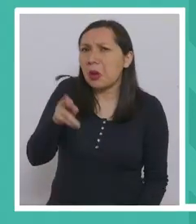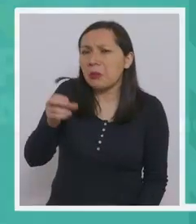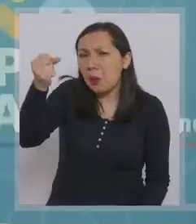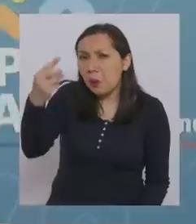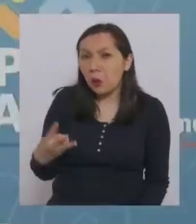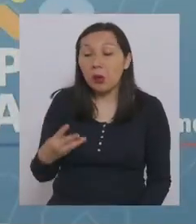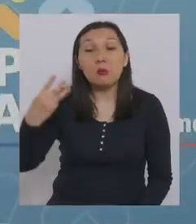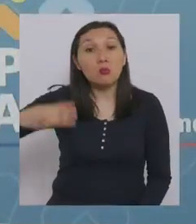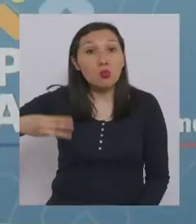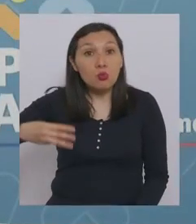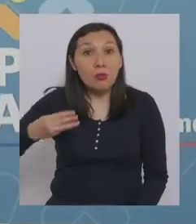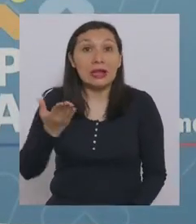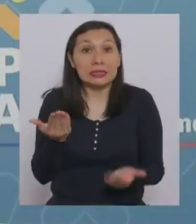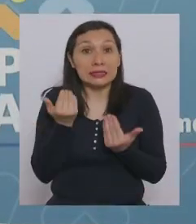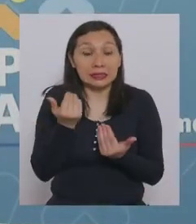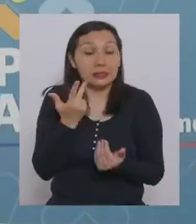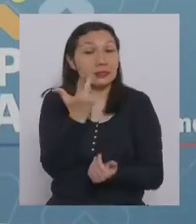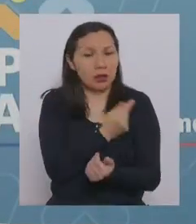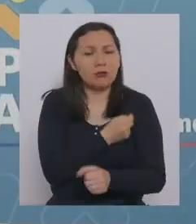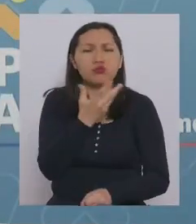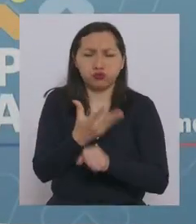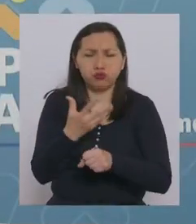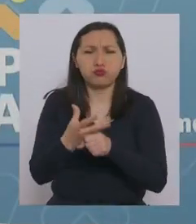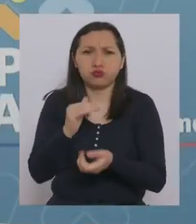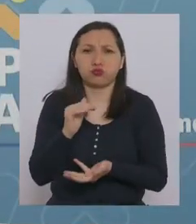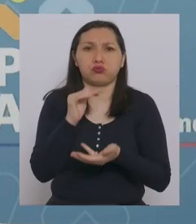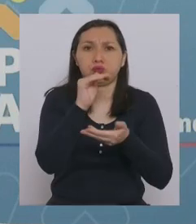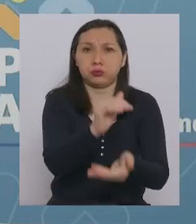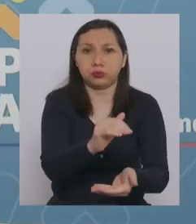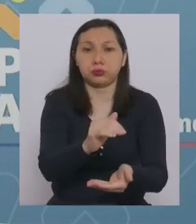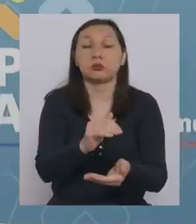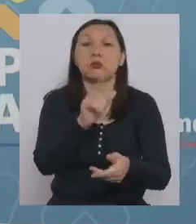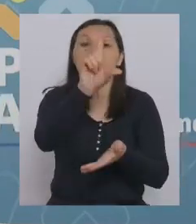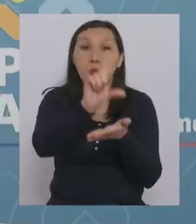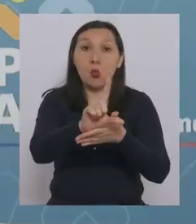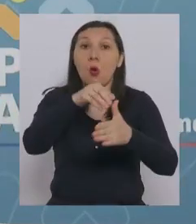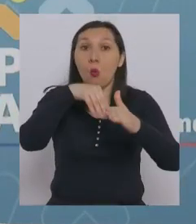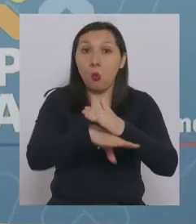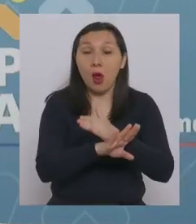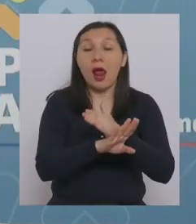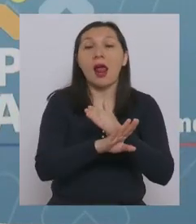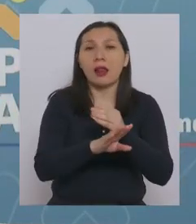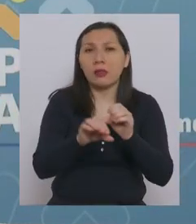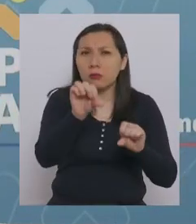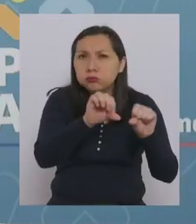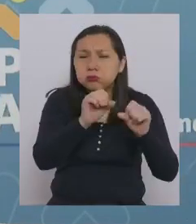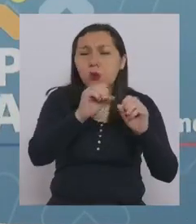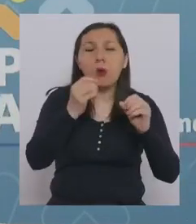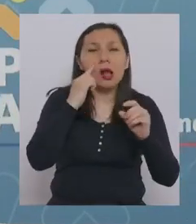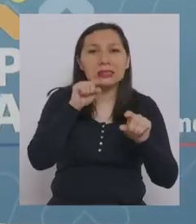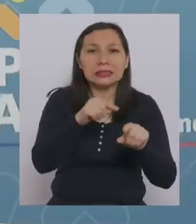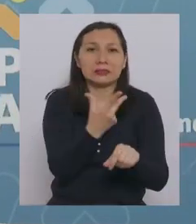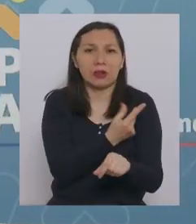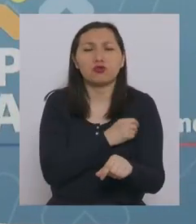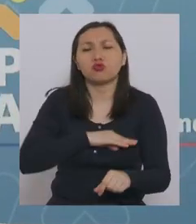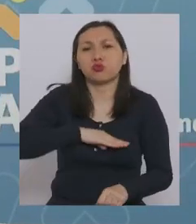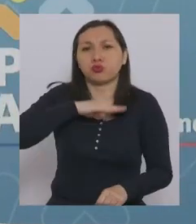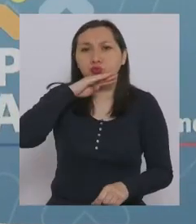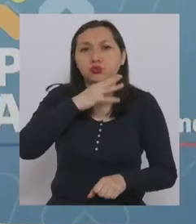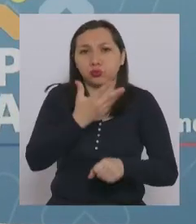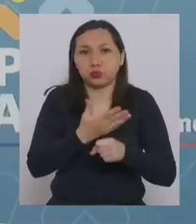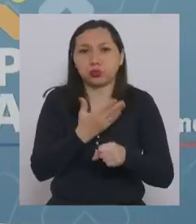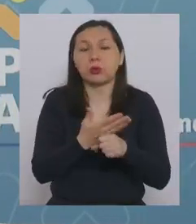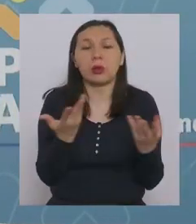los municipios que necesiten vacunas van a tener vacunas. Los depósitos de vacunas e inmunoglobulinas van a estar con vacunas suficientes